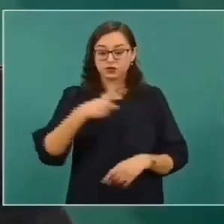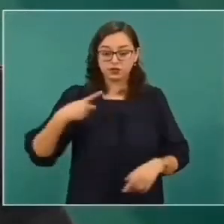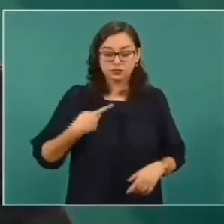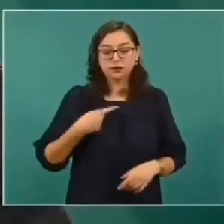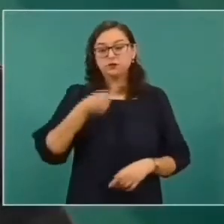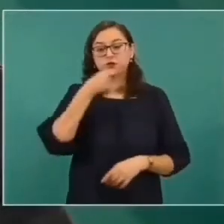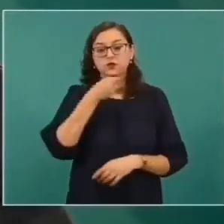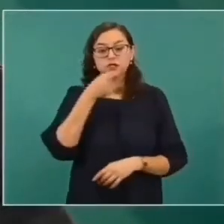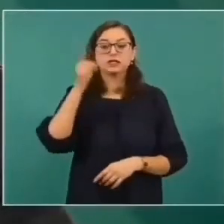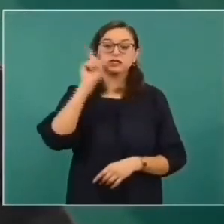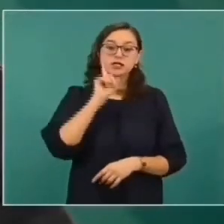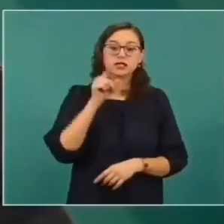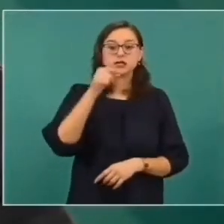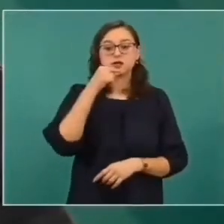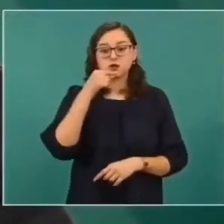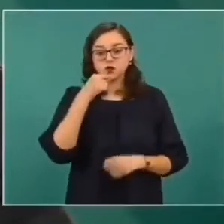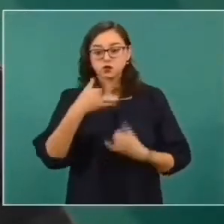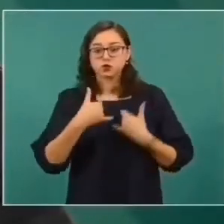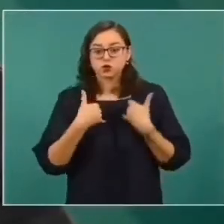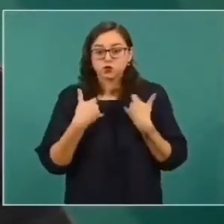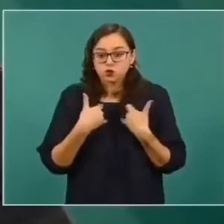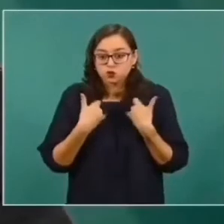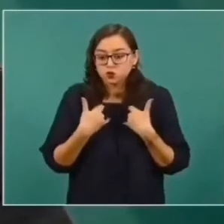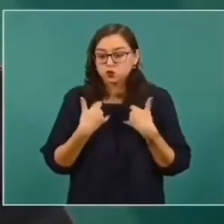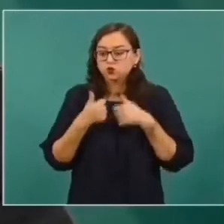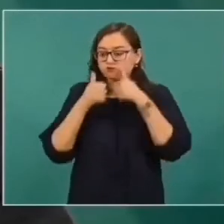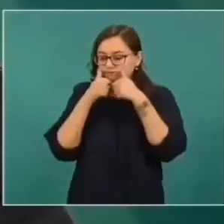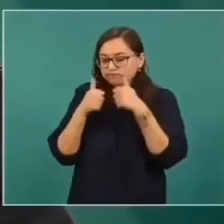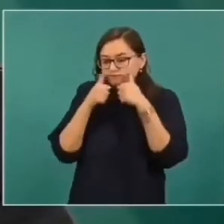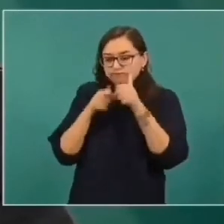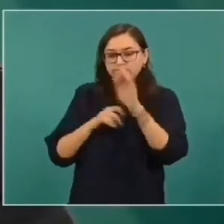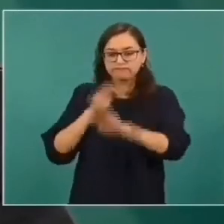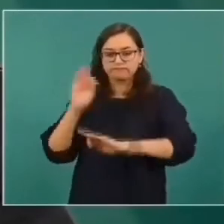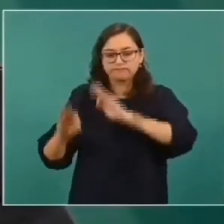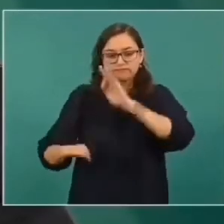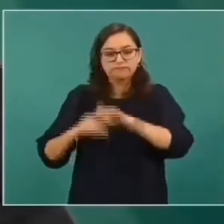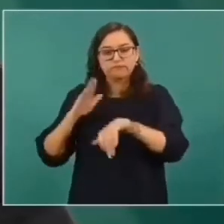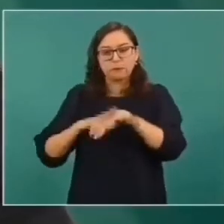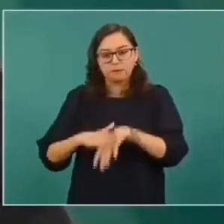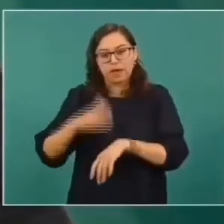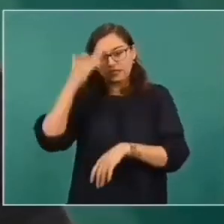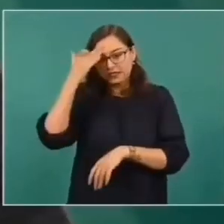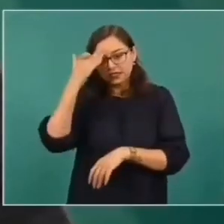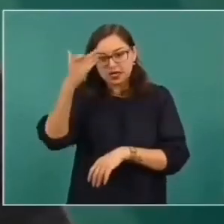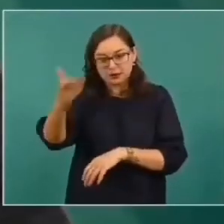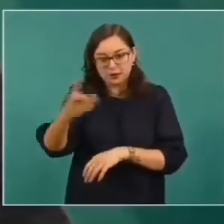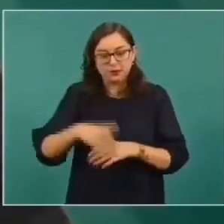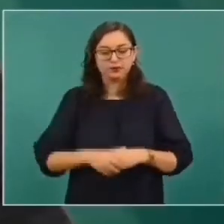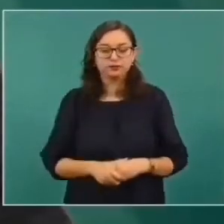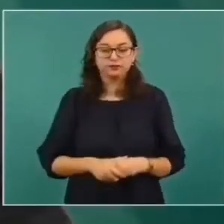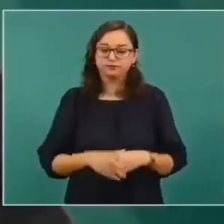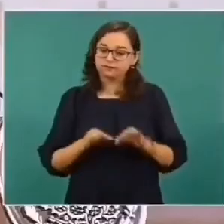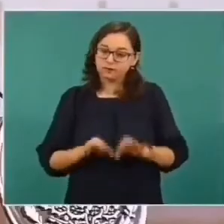a las niñas, a los niños, a los adolescentes. Eso es muy importante.